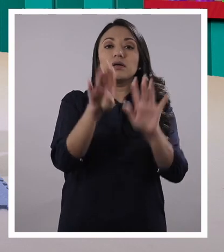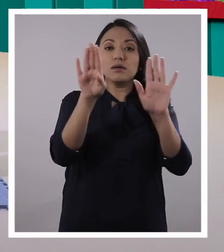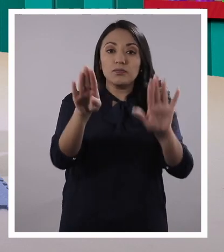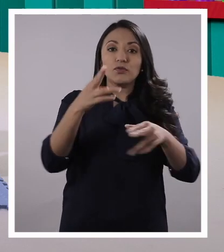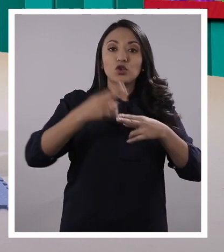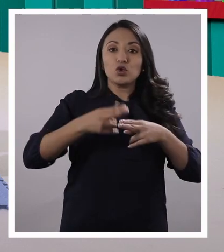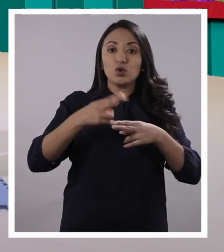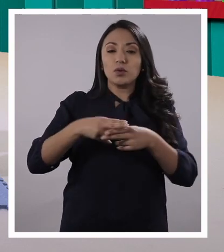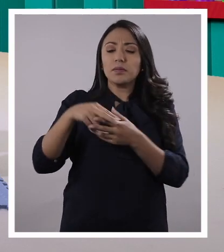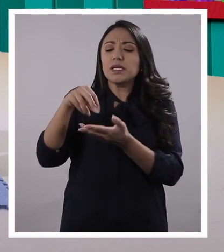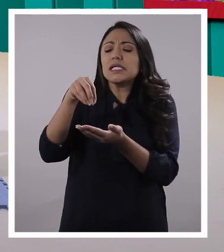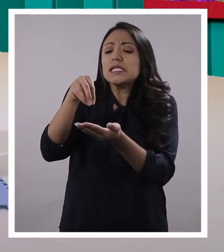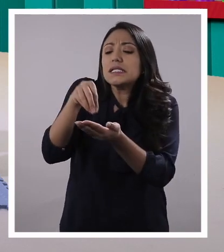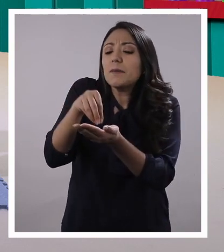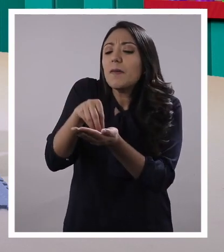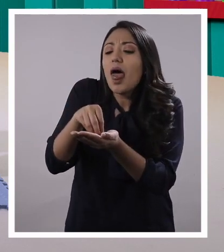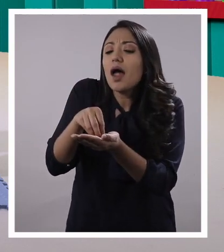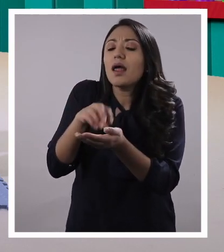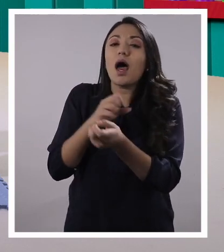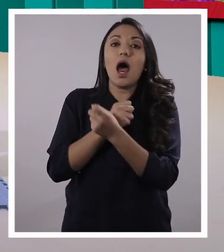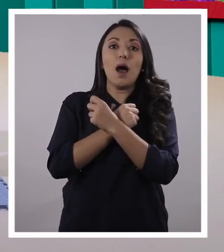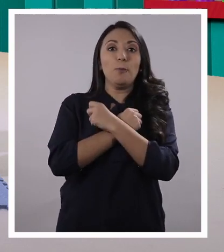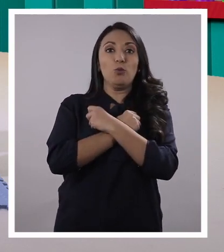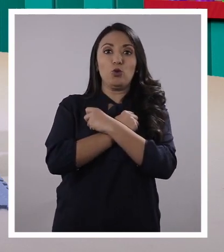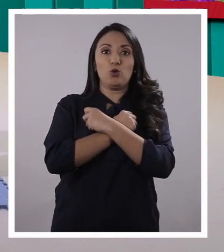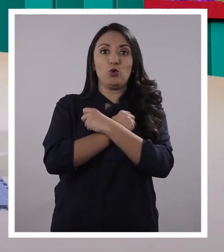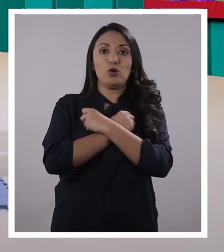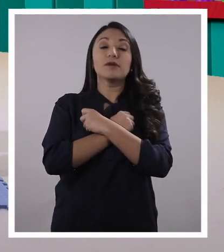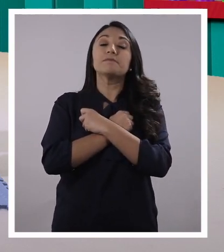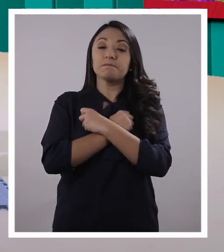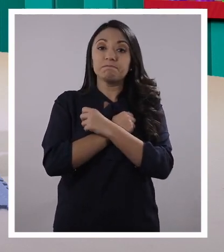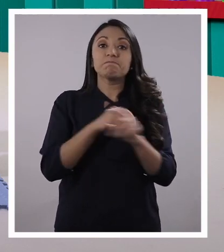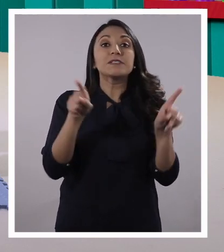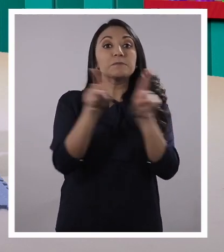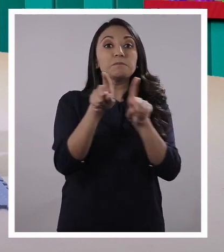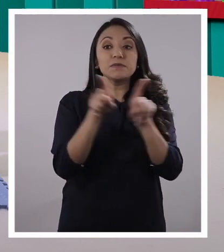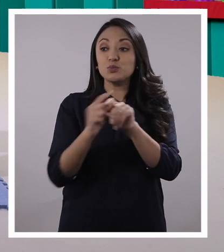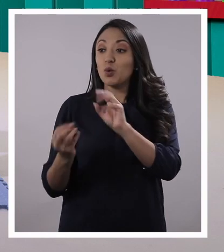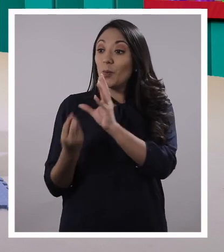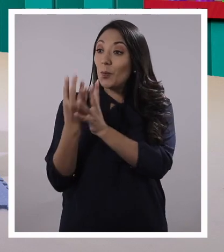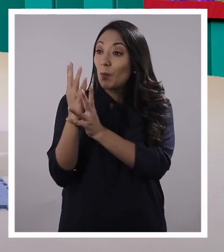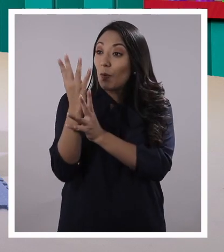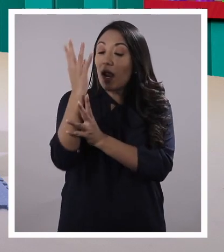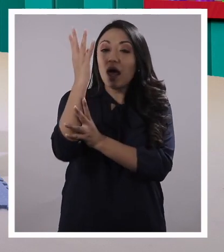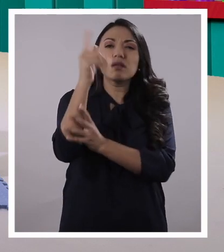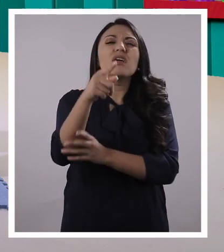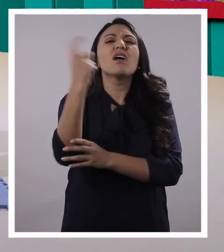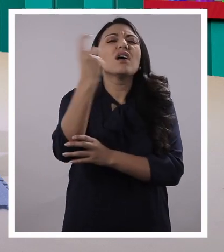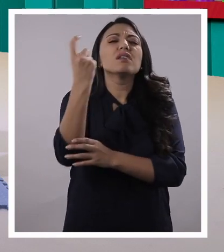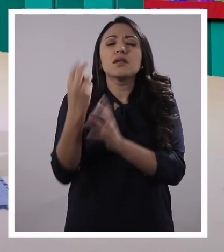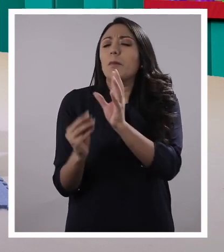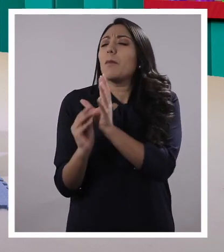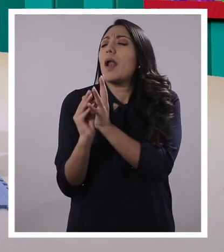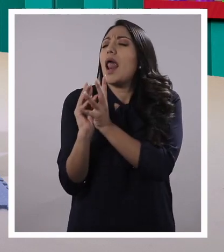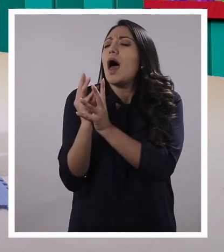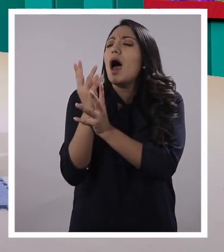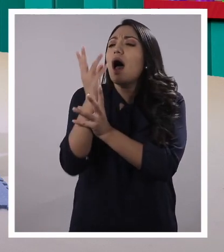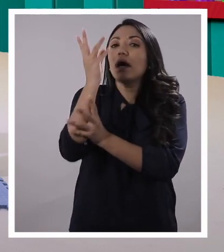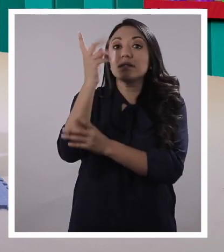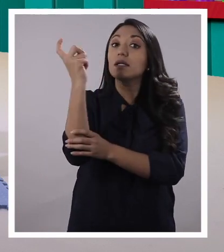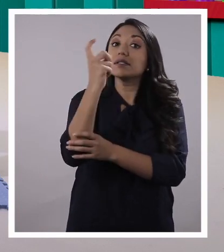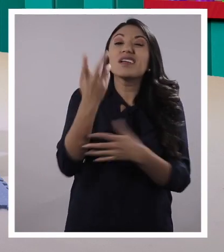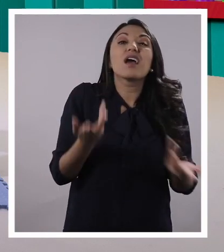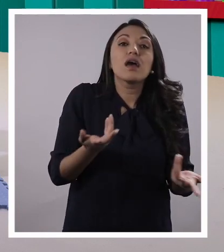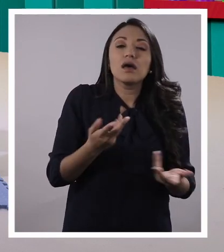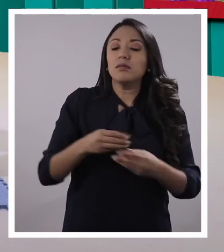llama sembrar amor. Sembrar amor. Así como las plantas. ¿Qué necesitan las plantas para crecer sanas y fuertes? Una